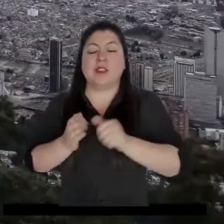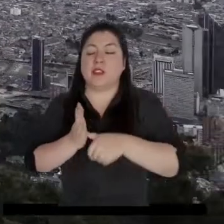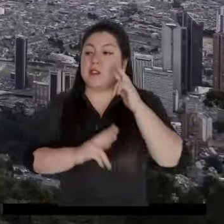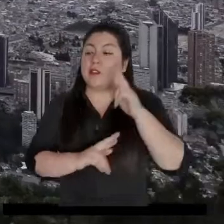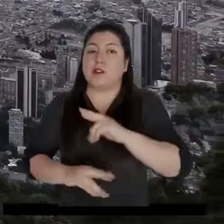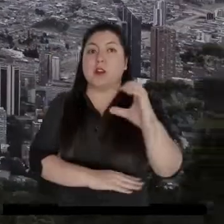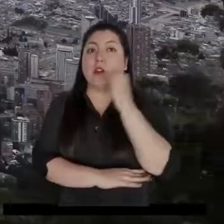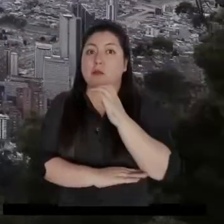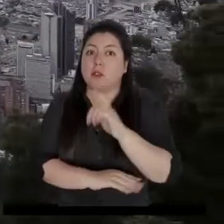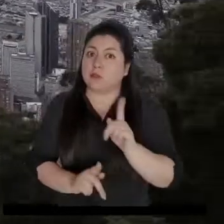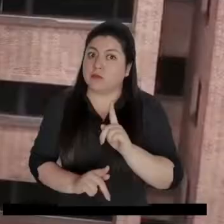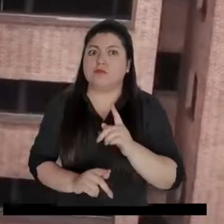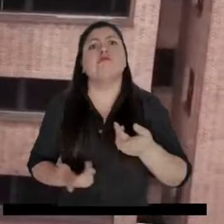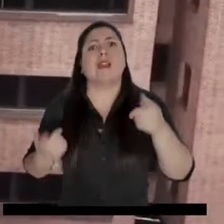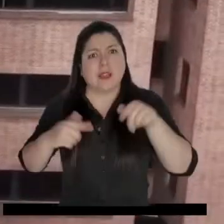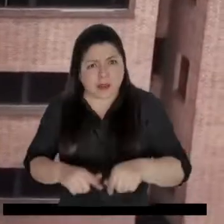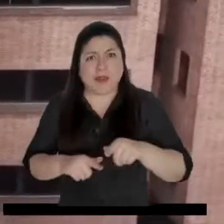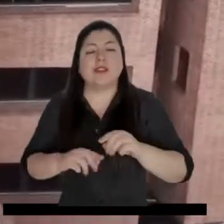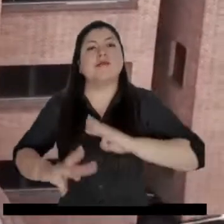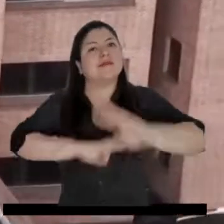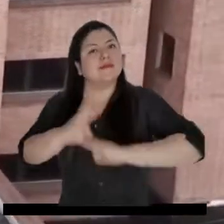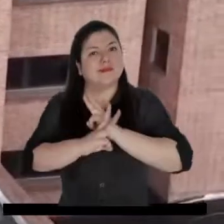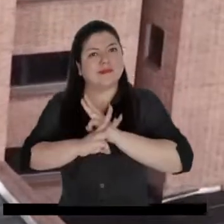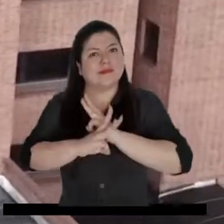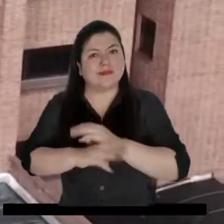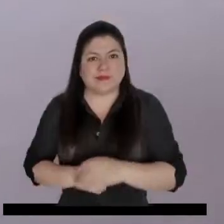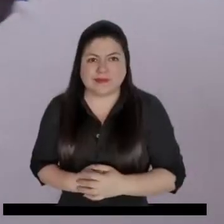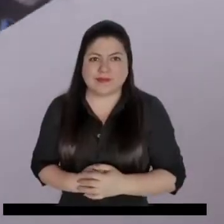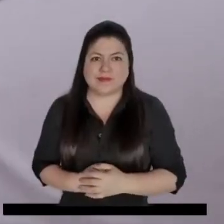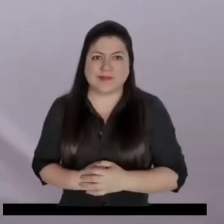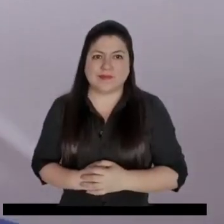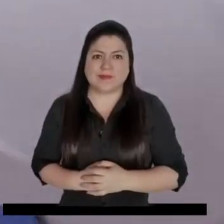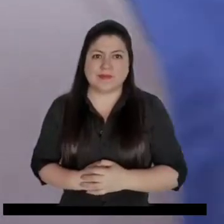posicionar a la Registraría Nacional no solo como referente a nivel regional, sino a nivel global.